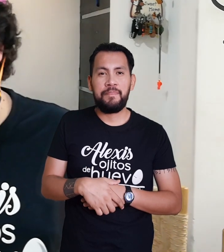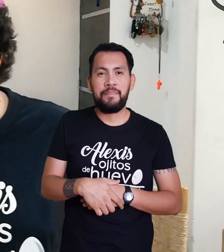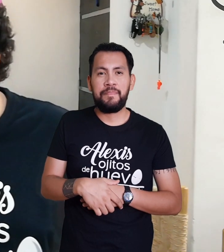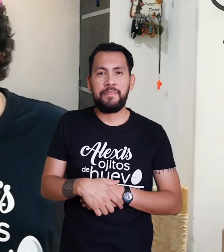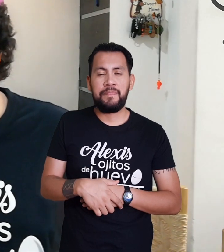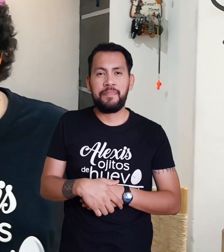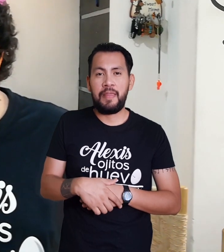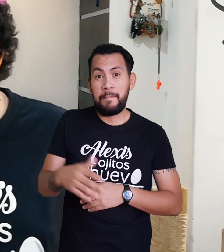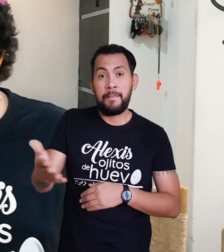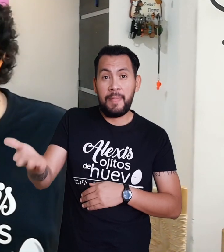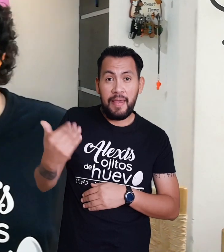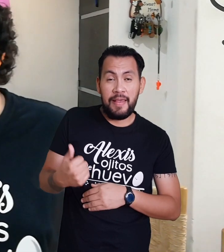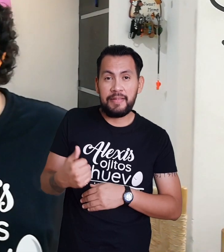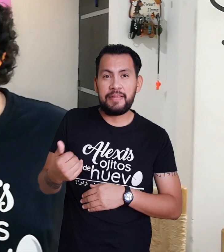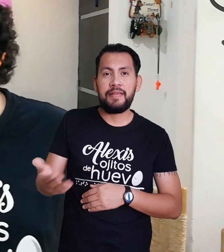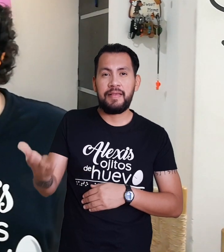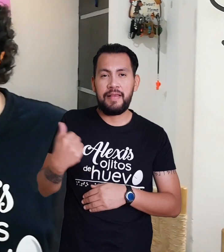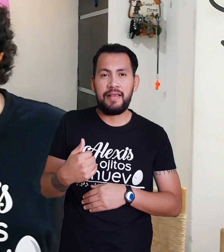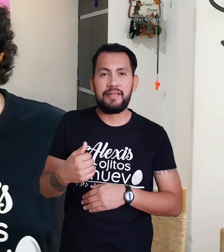Ven Sanat